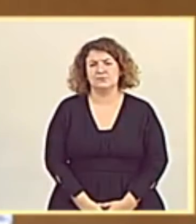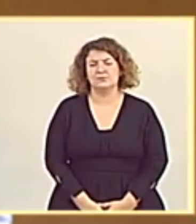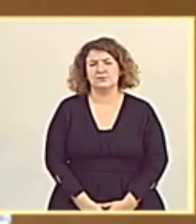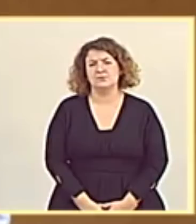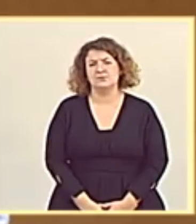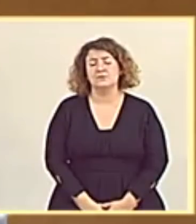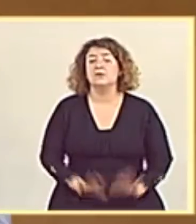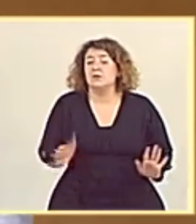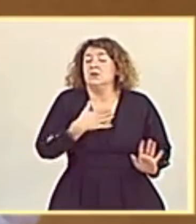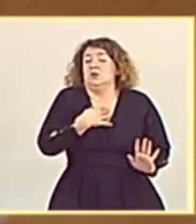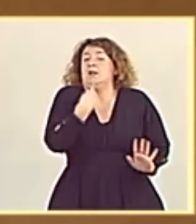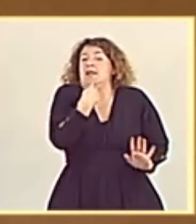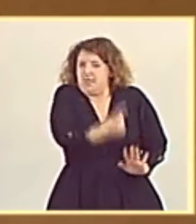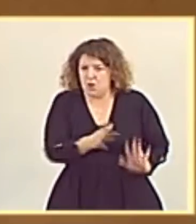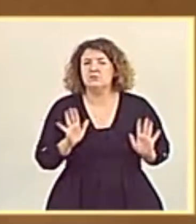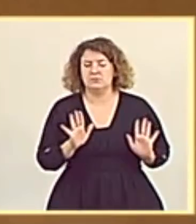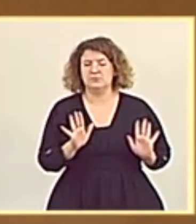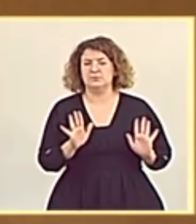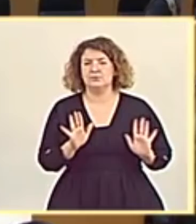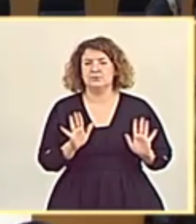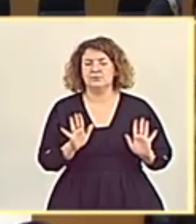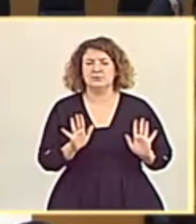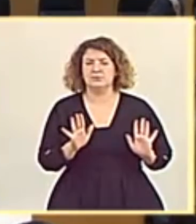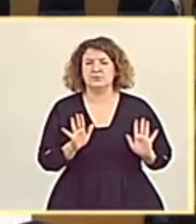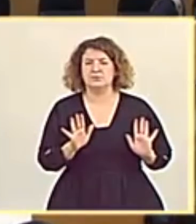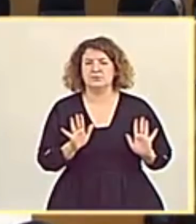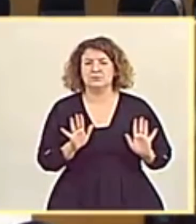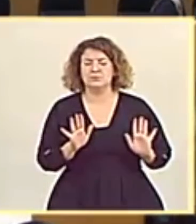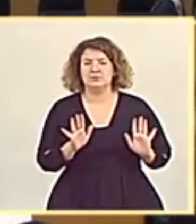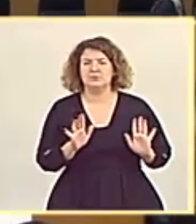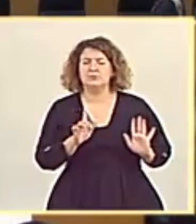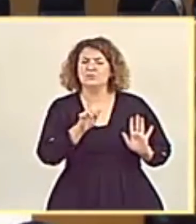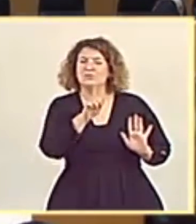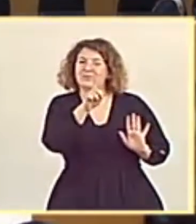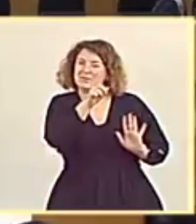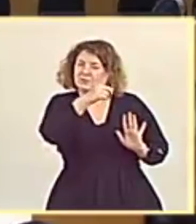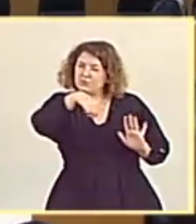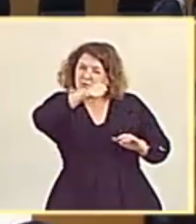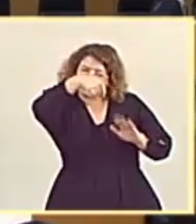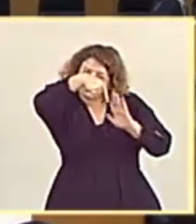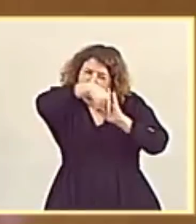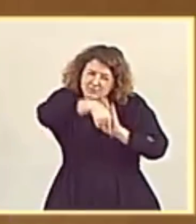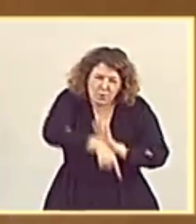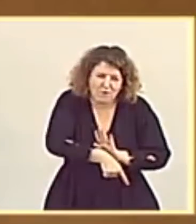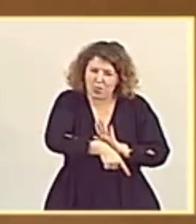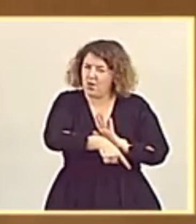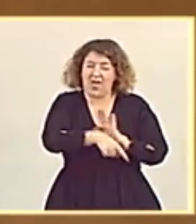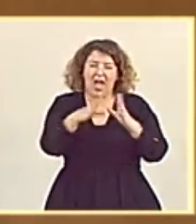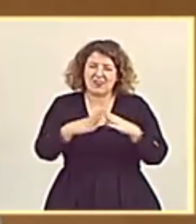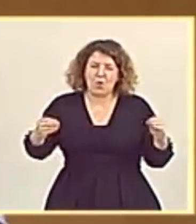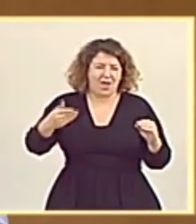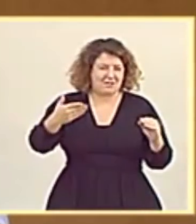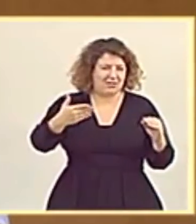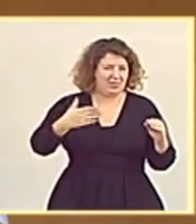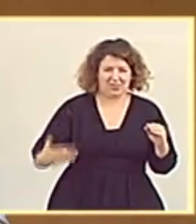recordar más. Solamente digo que ustedes tienen un historial profundo de desprecio a Andalucía